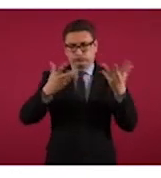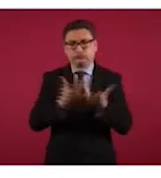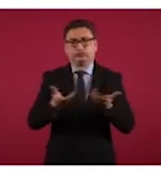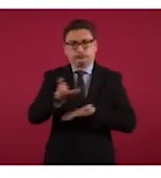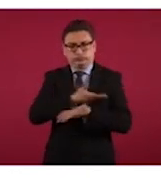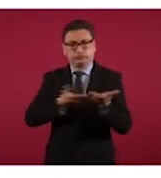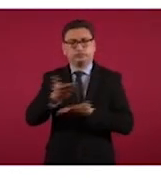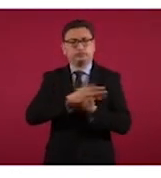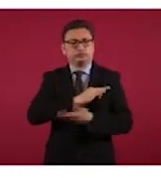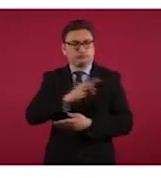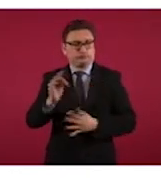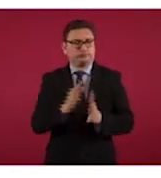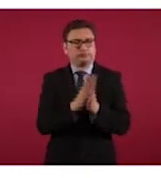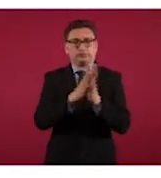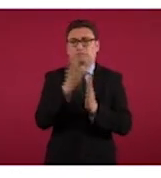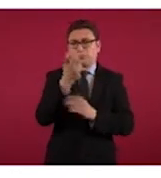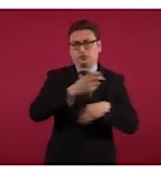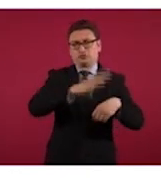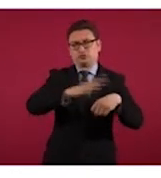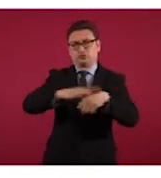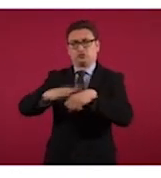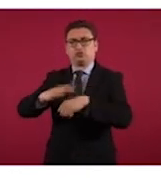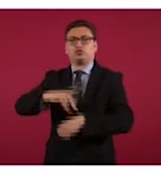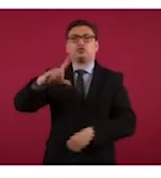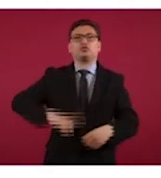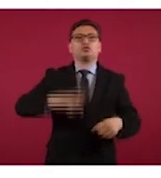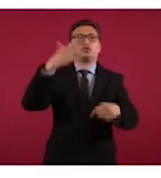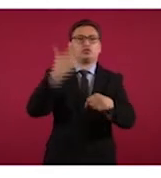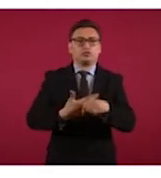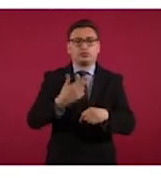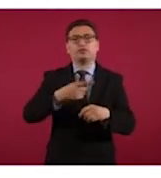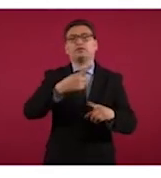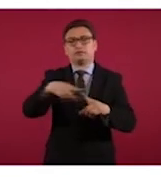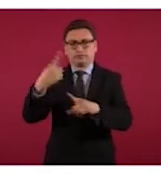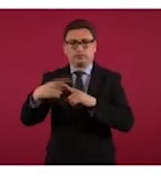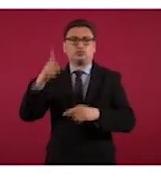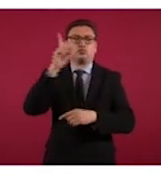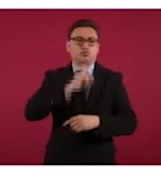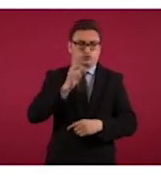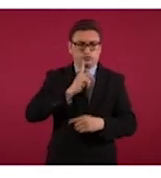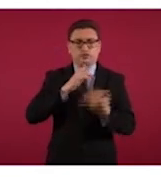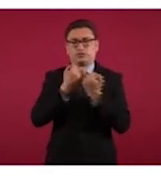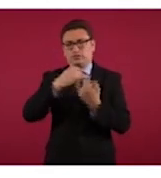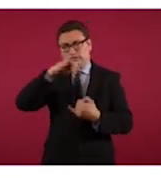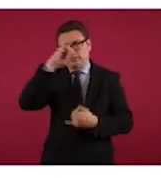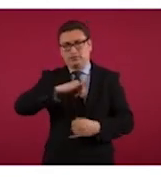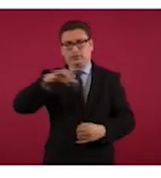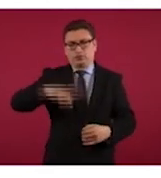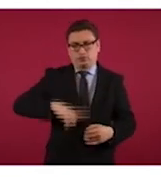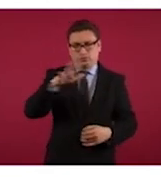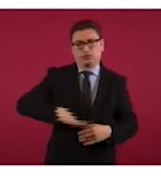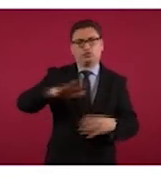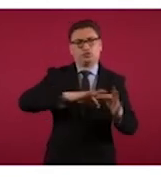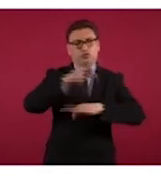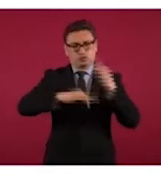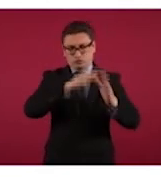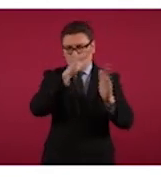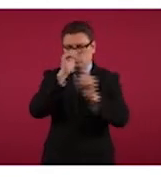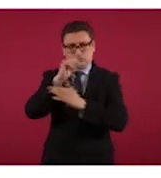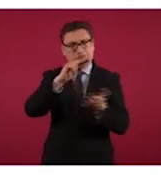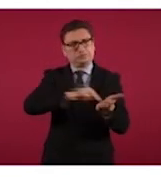cooperación. Por eso le hacemos un llamado a todos los gobernadores, a la gobernadora, a la jefa de gobierno, para que firmen este acuerdo,